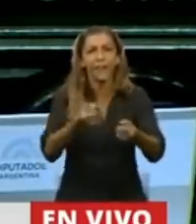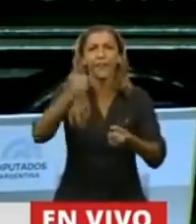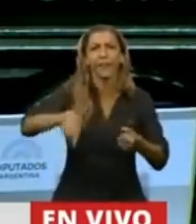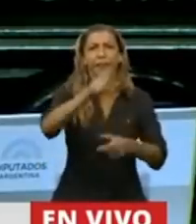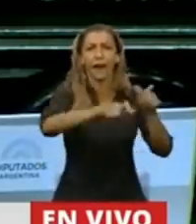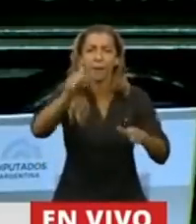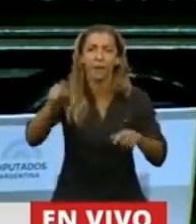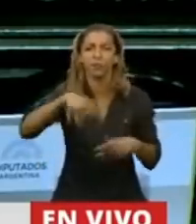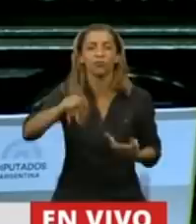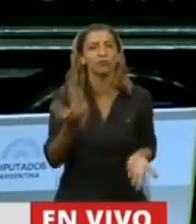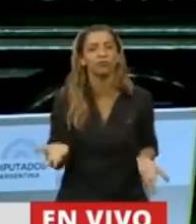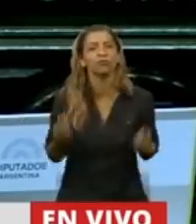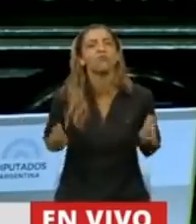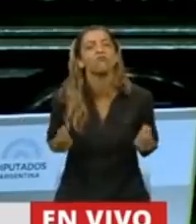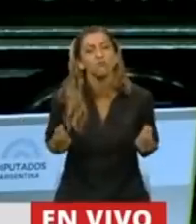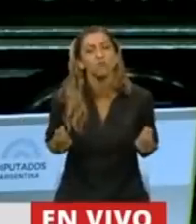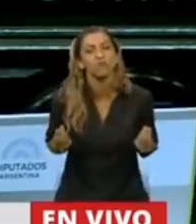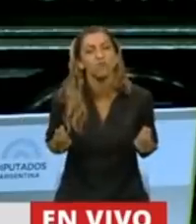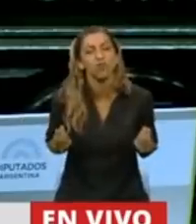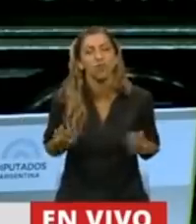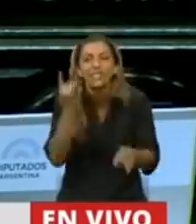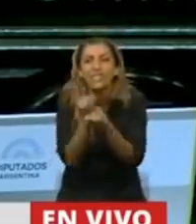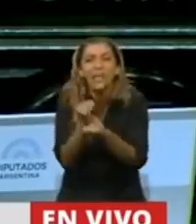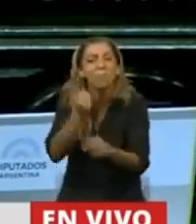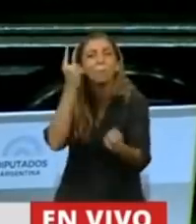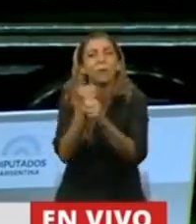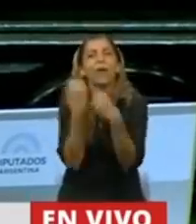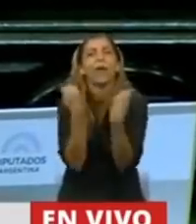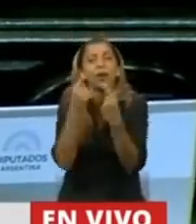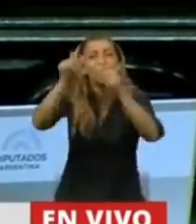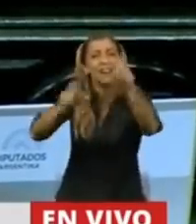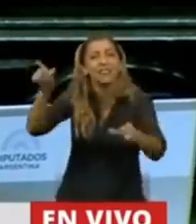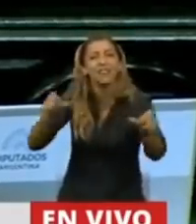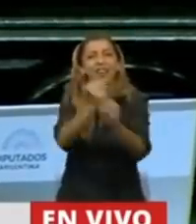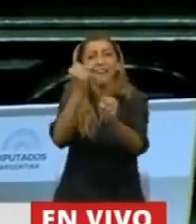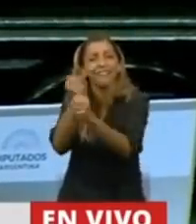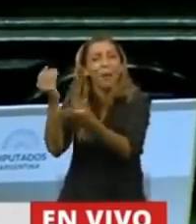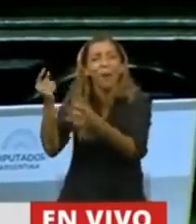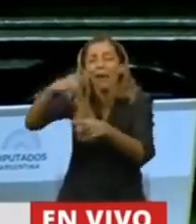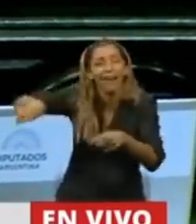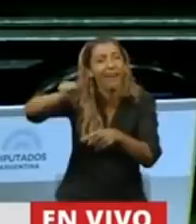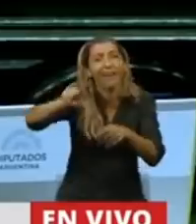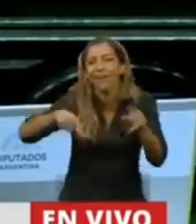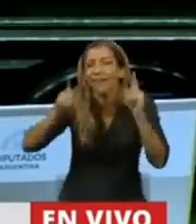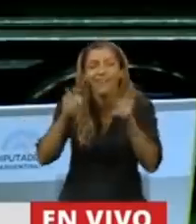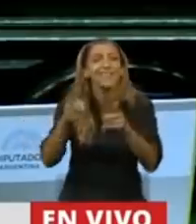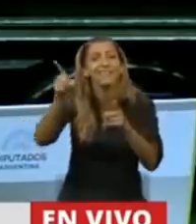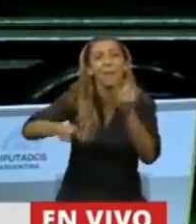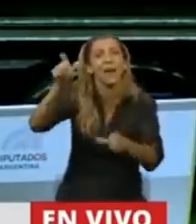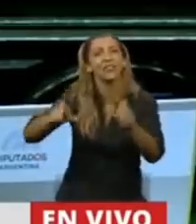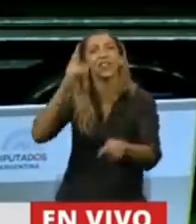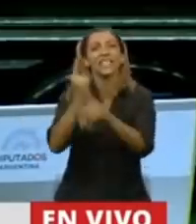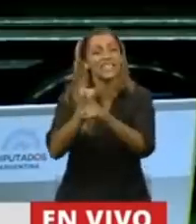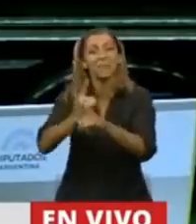siempre ellos sean los primeros, esta vez la primera tiene que ser la gente, tenemos que poner en el centro a la acción del Estado, a la gente, a la gente de